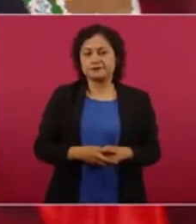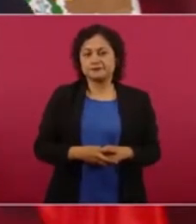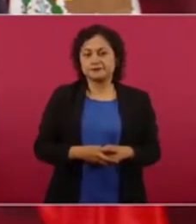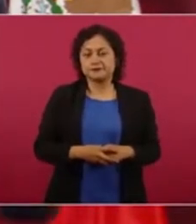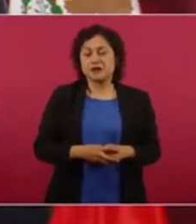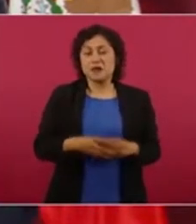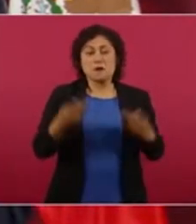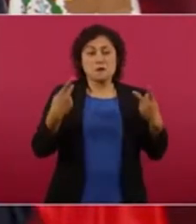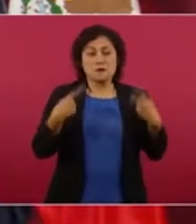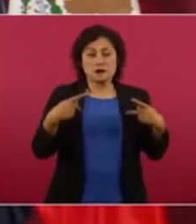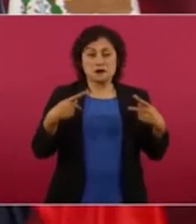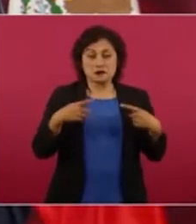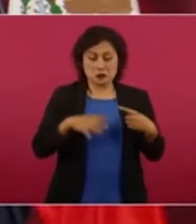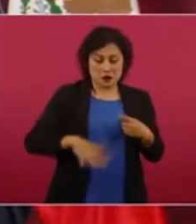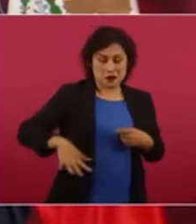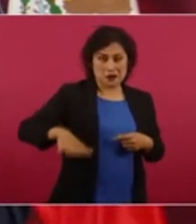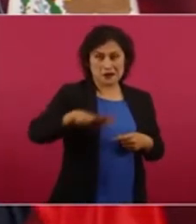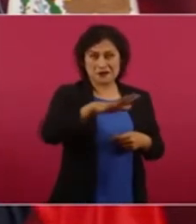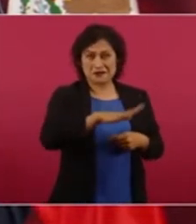pueblo